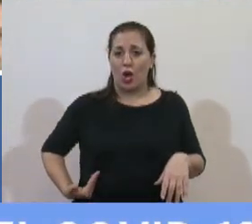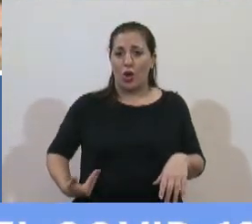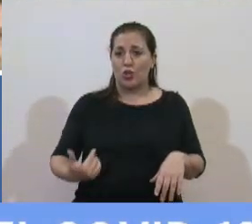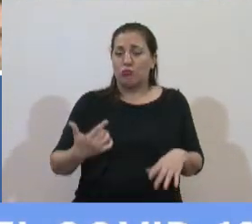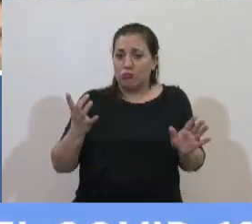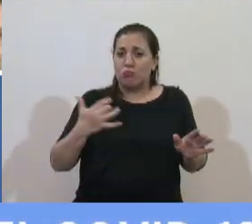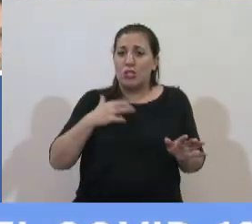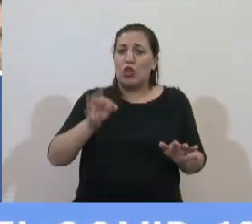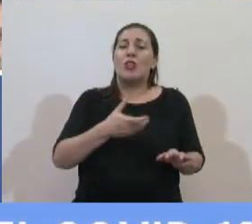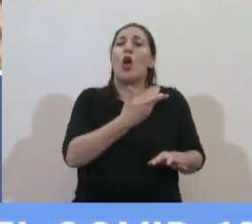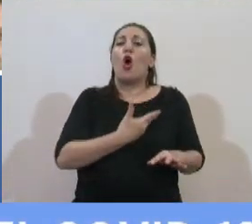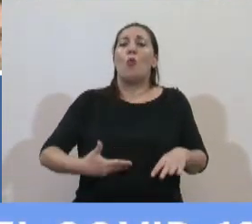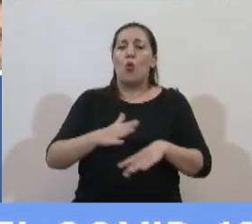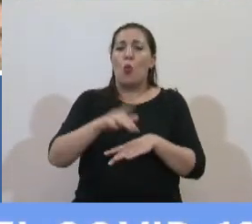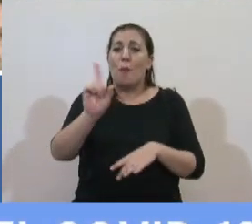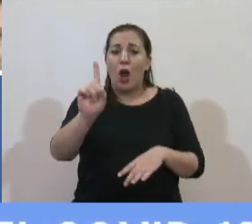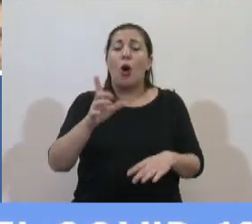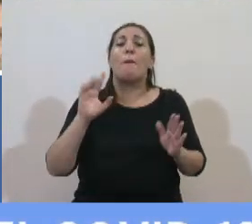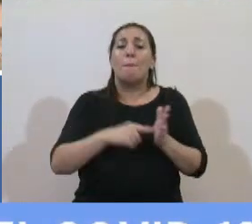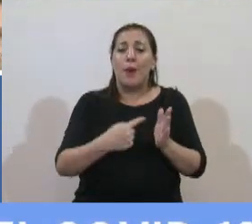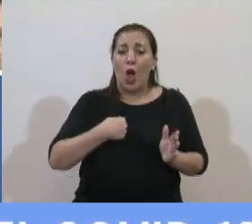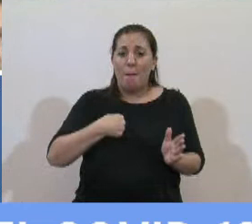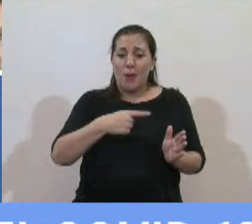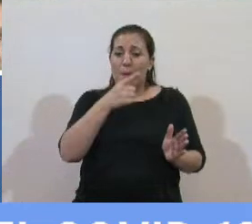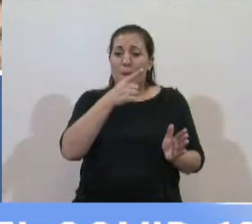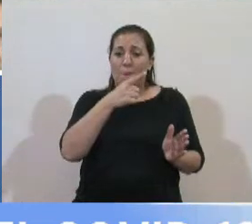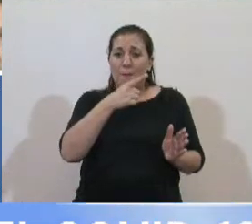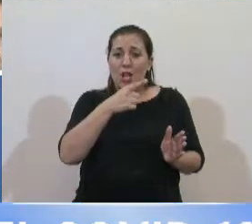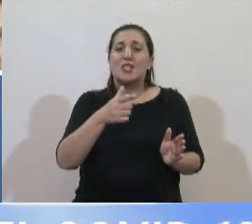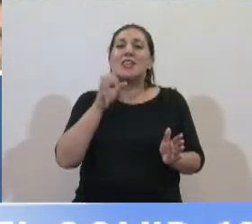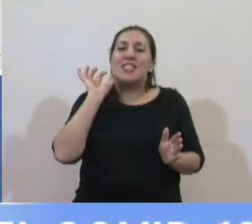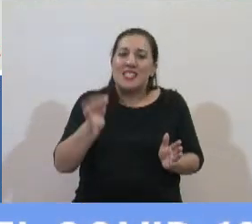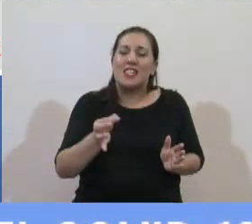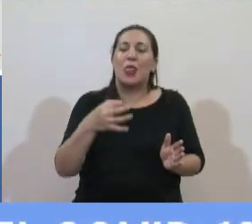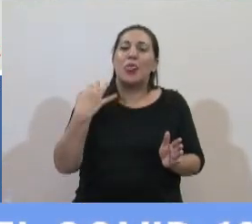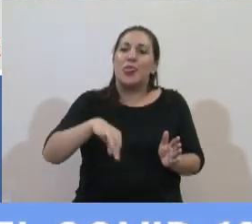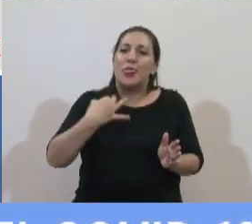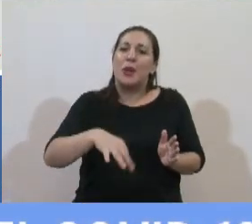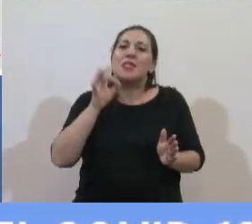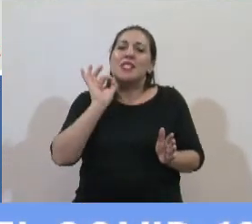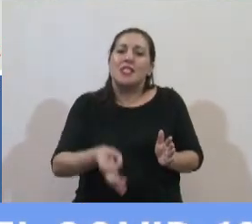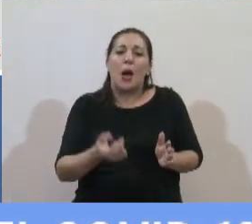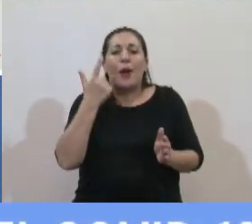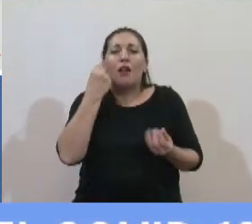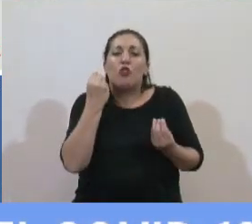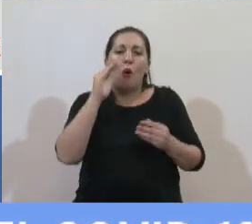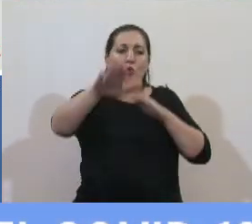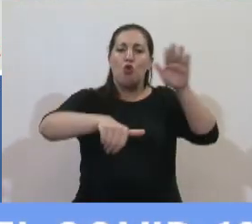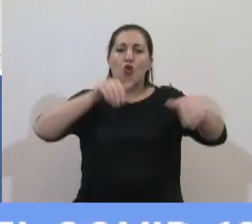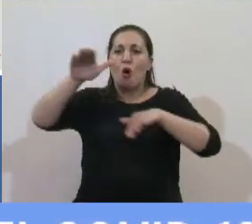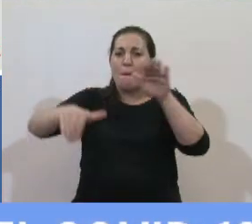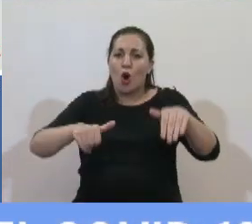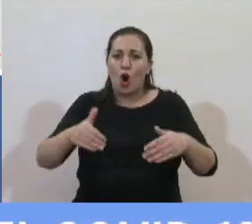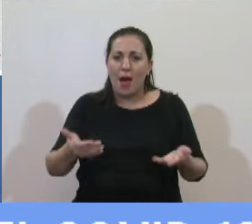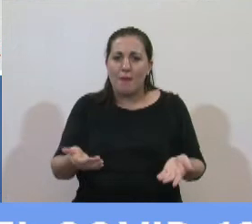responsabilidad del gobierno pero me parece a mí que sí saber escuchar tener la capacidad de convocar no solamente para